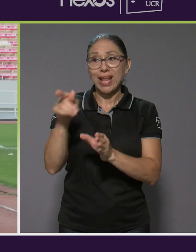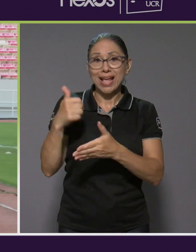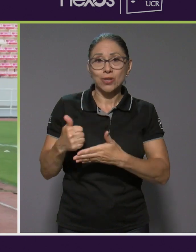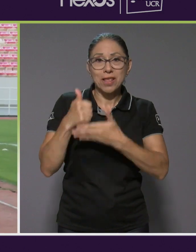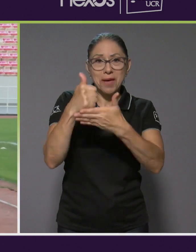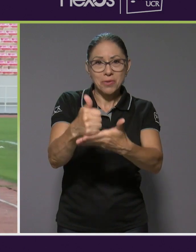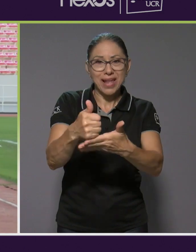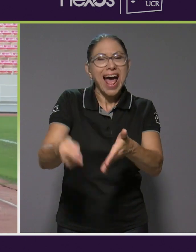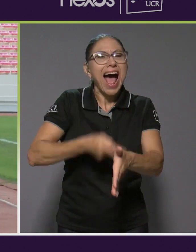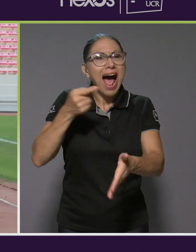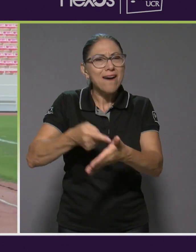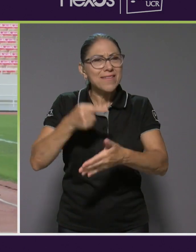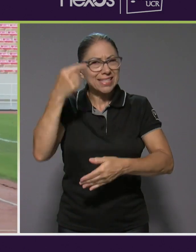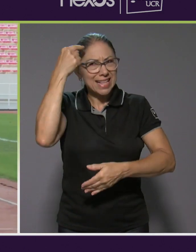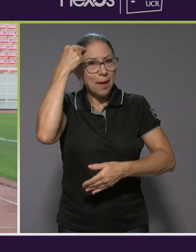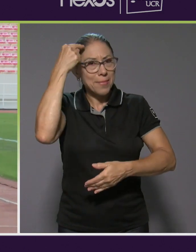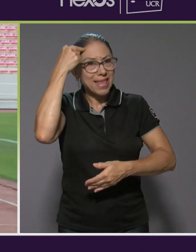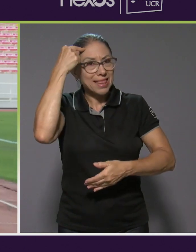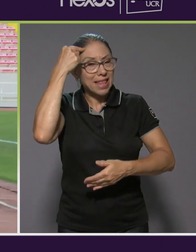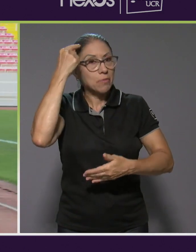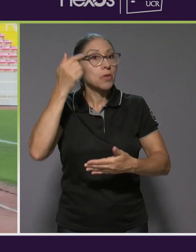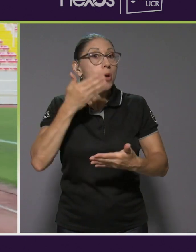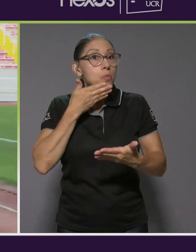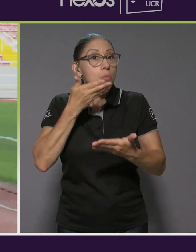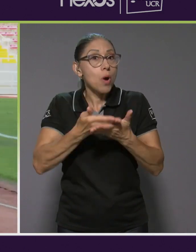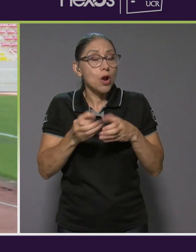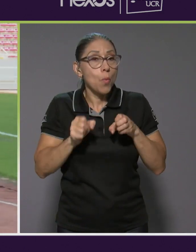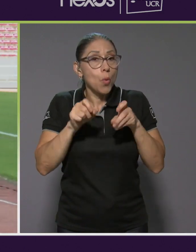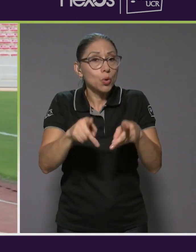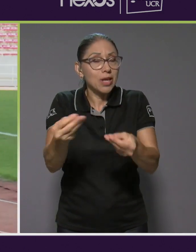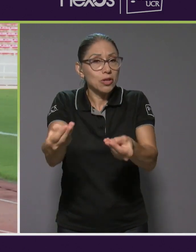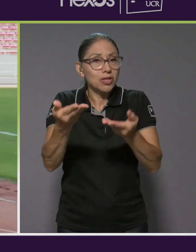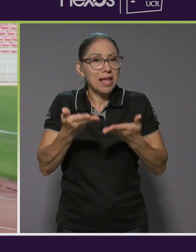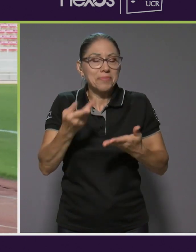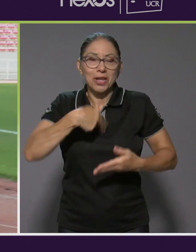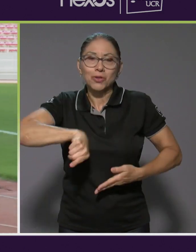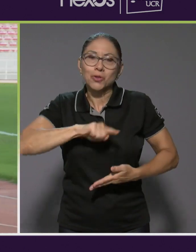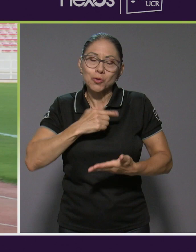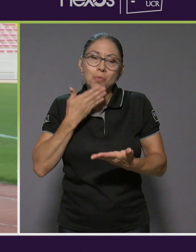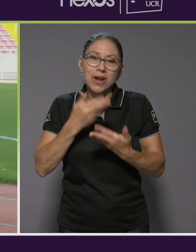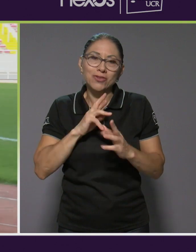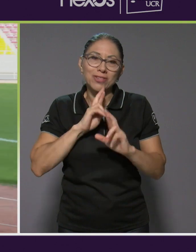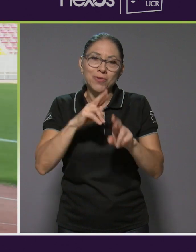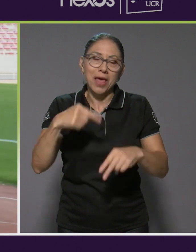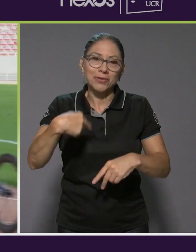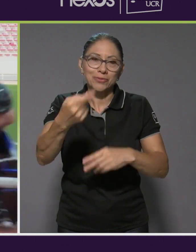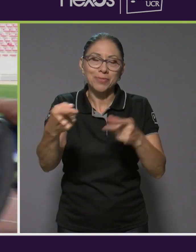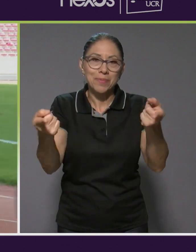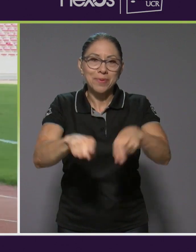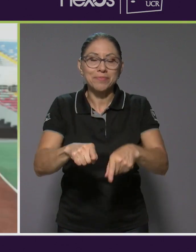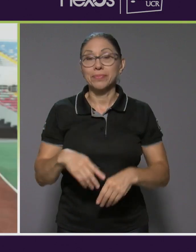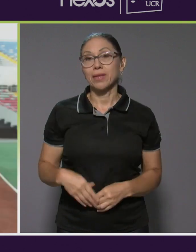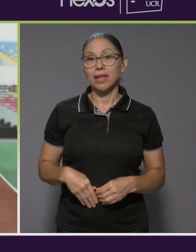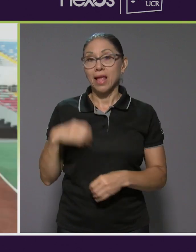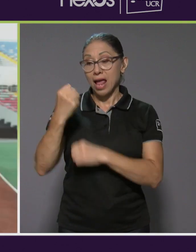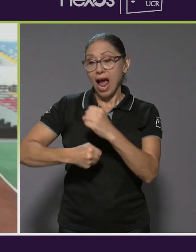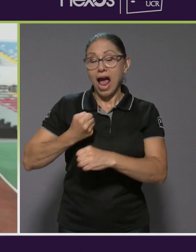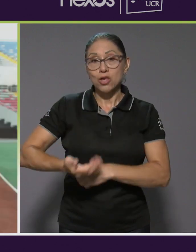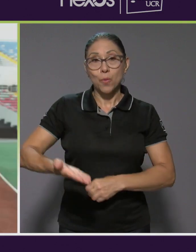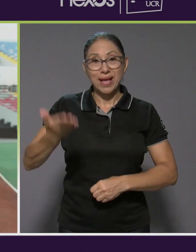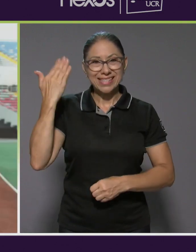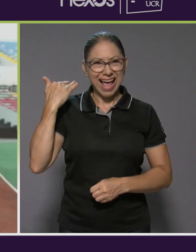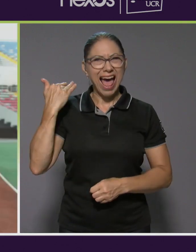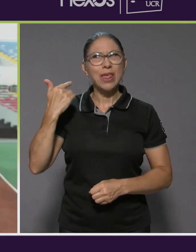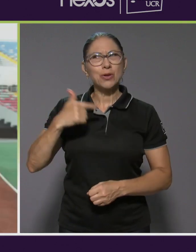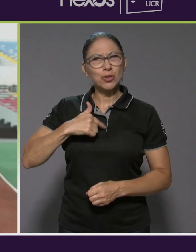nos juega una buena pasada en este momento y vamos a dar buenos resultados. El año pasado siento que me fue mejor